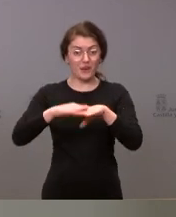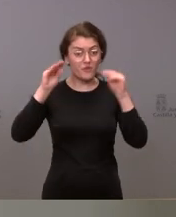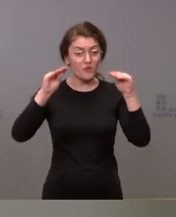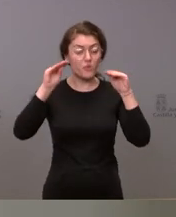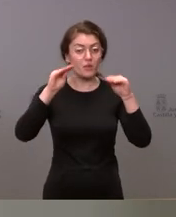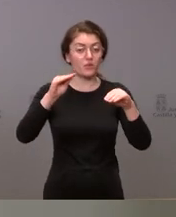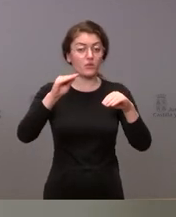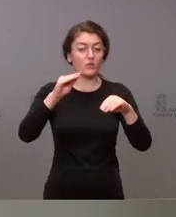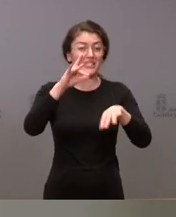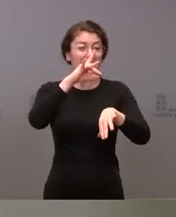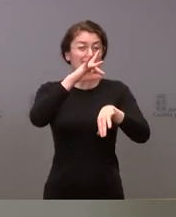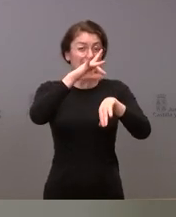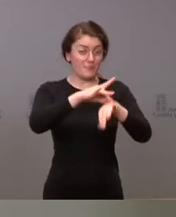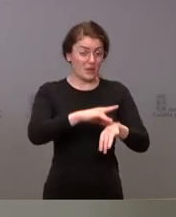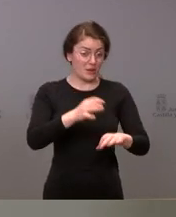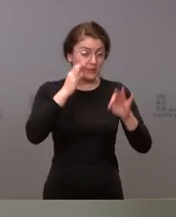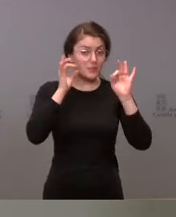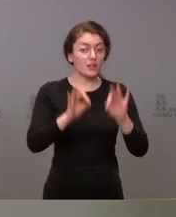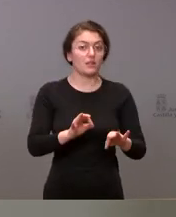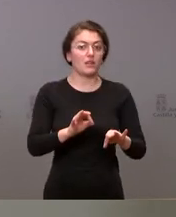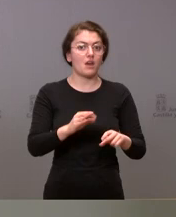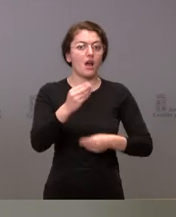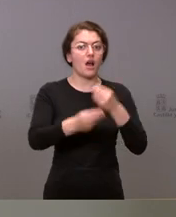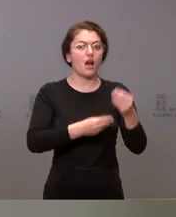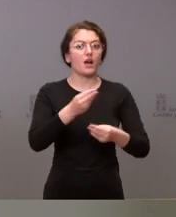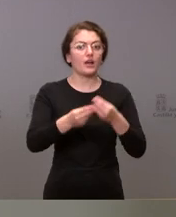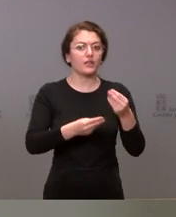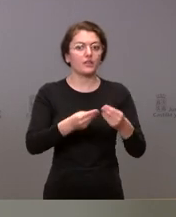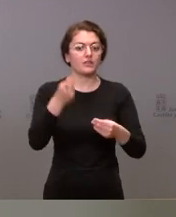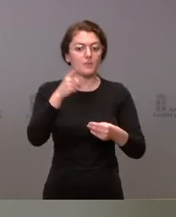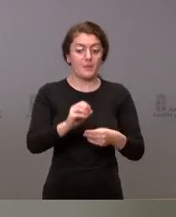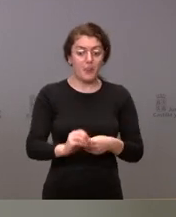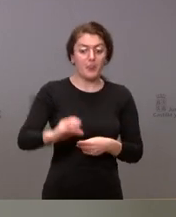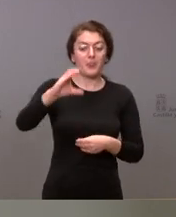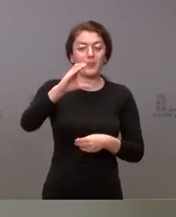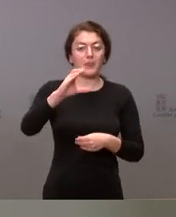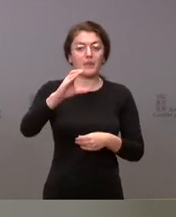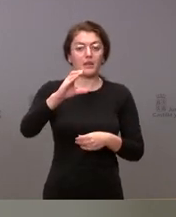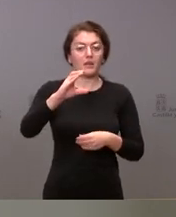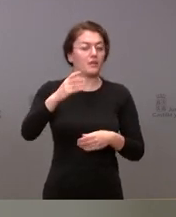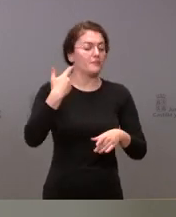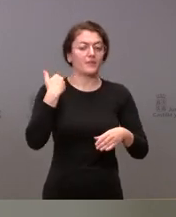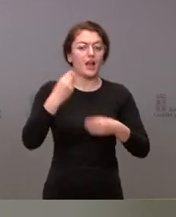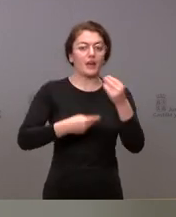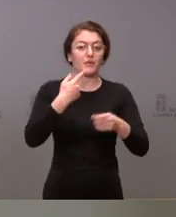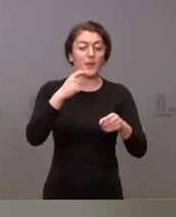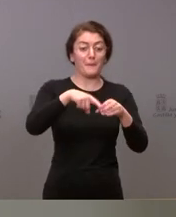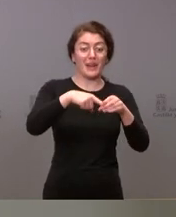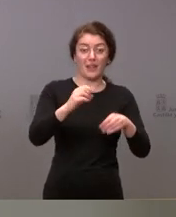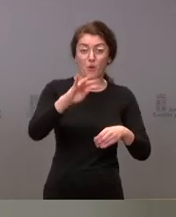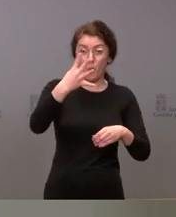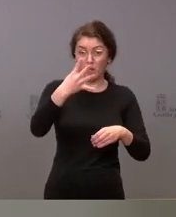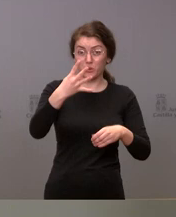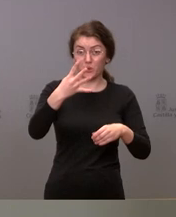especializada por la vía MIR, se ha aprobado también el incremento, por parte del Ministerio, de cuatro plazas en unidades ya existentes, en concreto